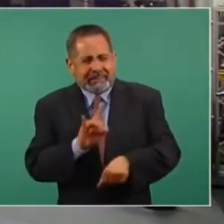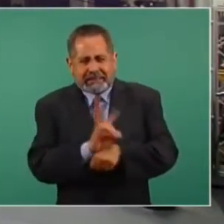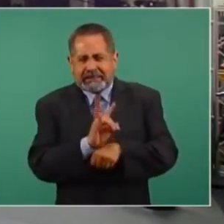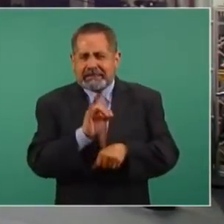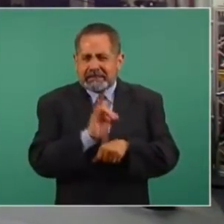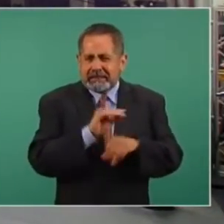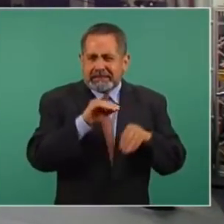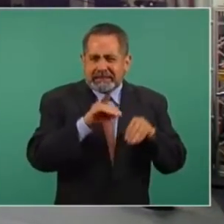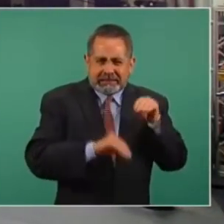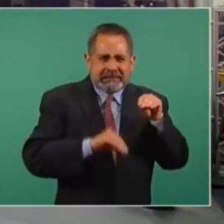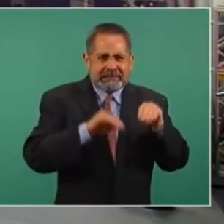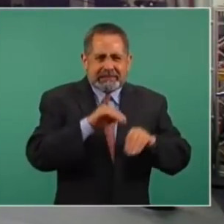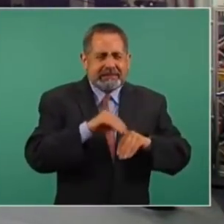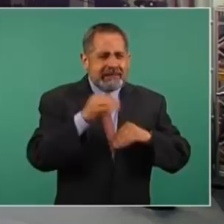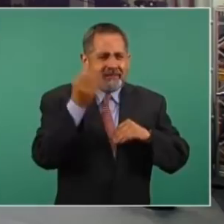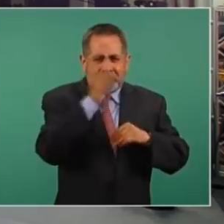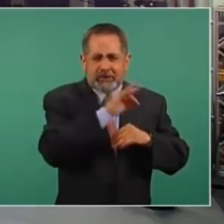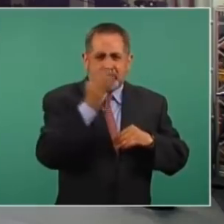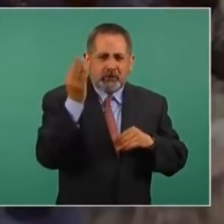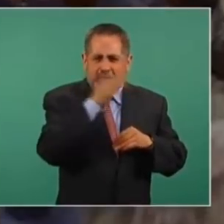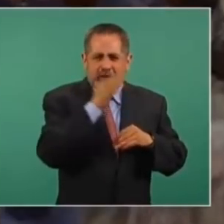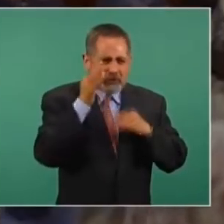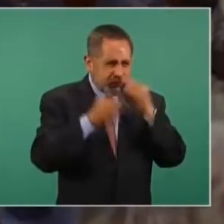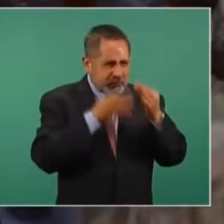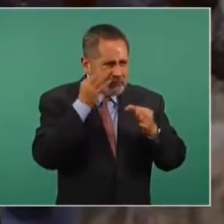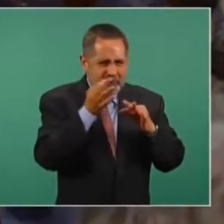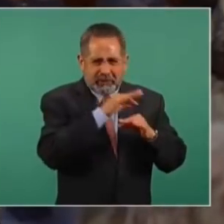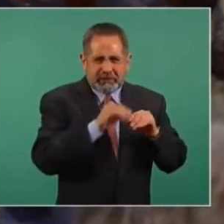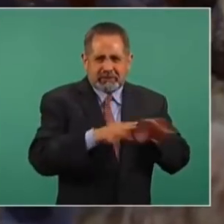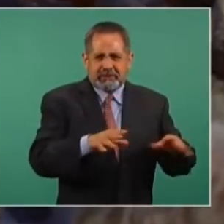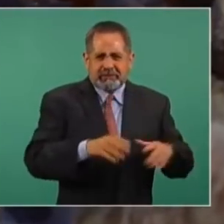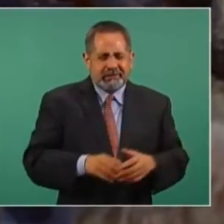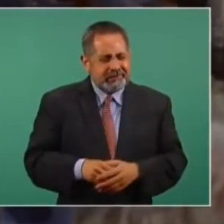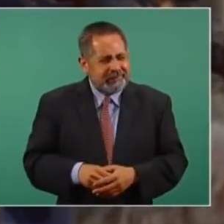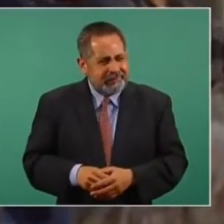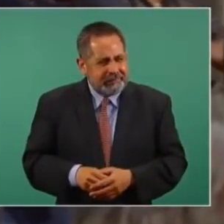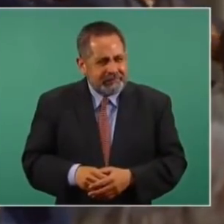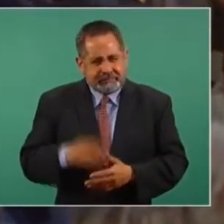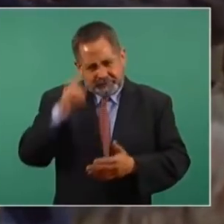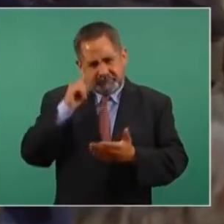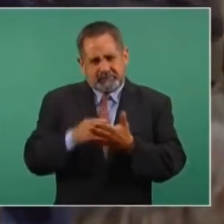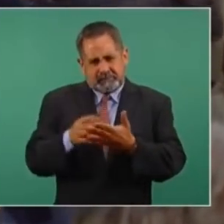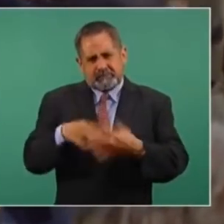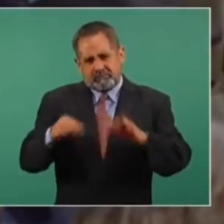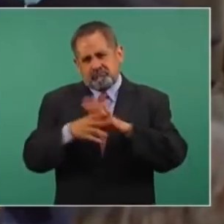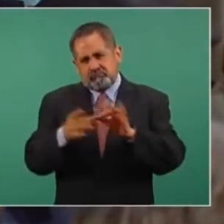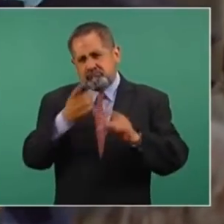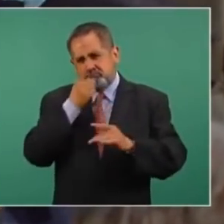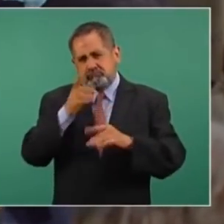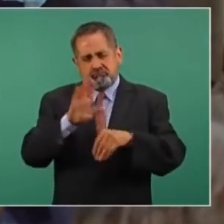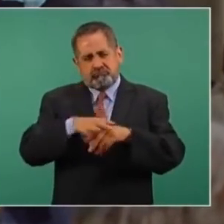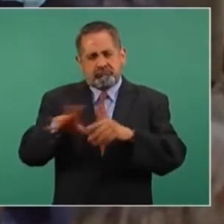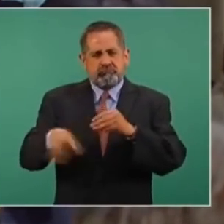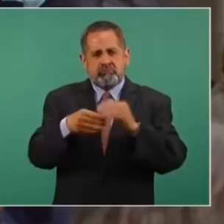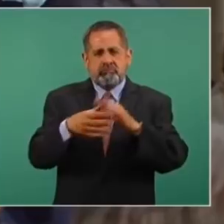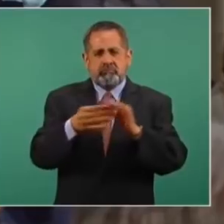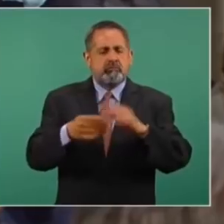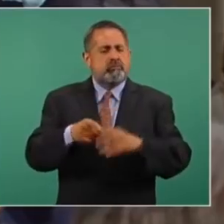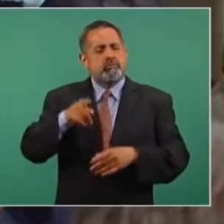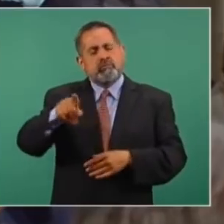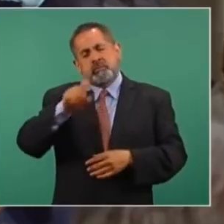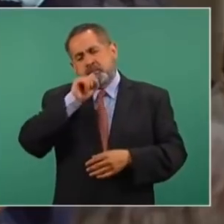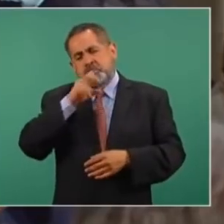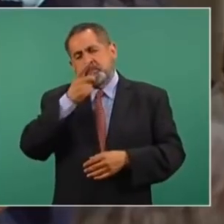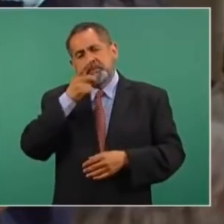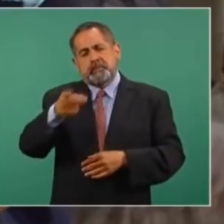comentando esto, es importante mencionarlo. Yo creo que es importante complementar esto. Y usted ha dicho,